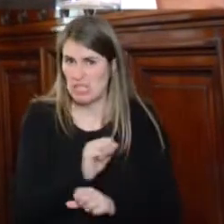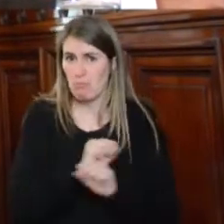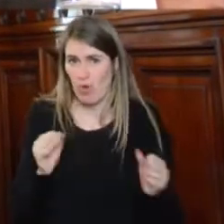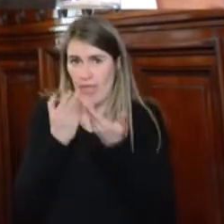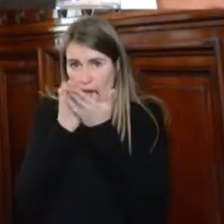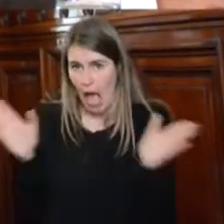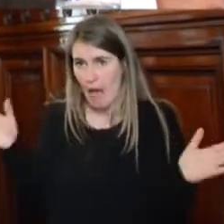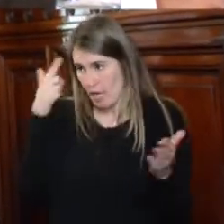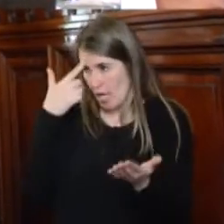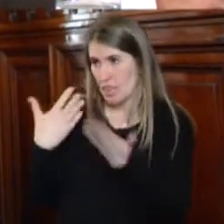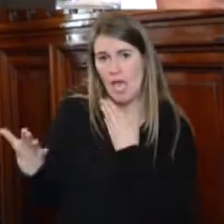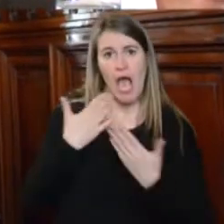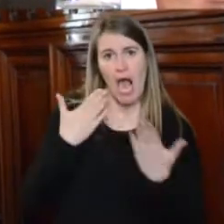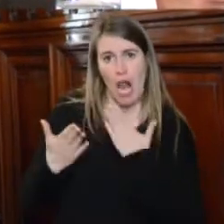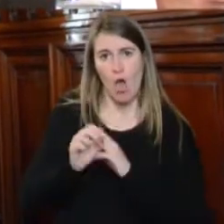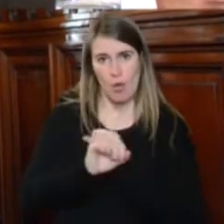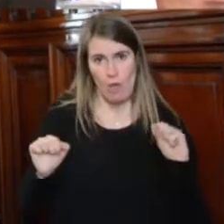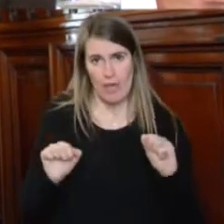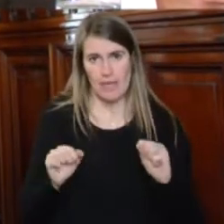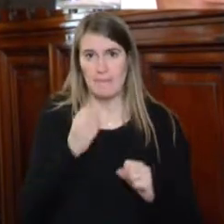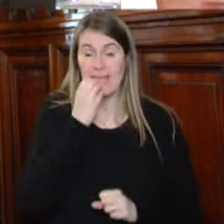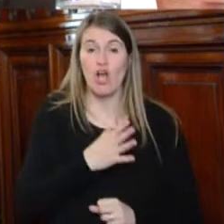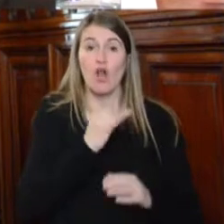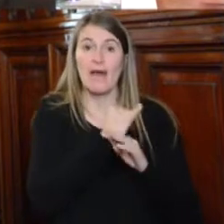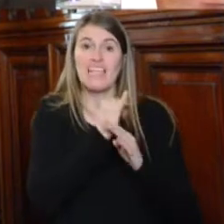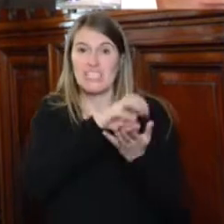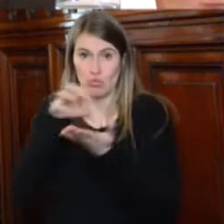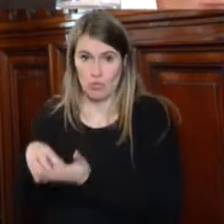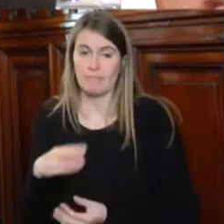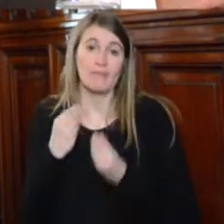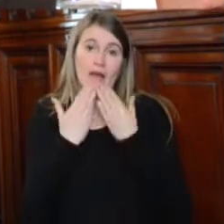permanente para la mejoría de las instituciones. Muchas gracias.